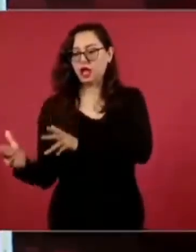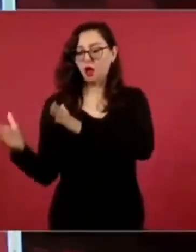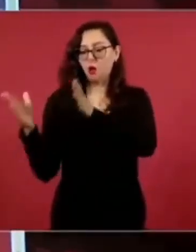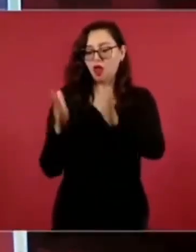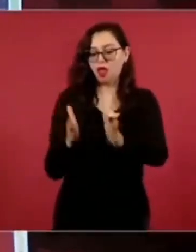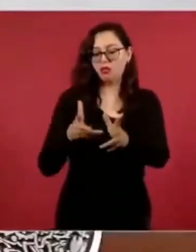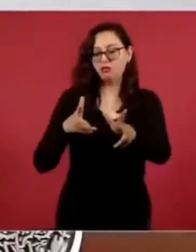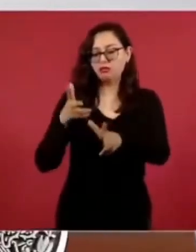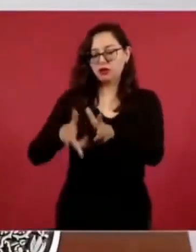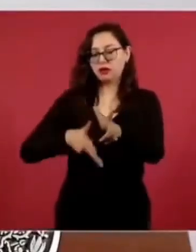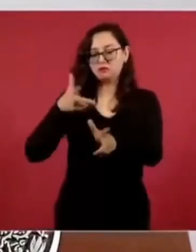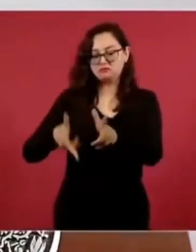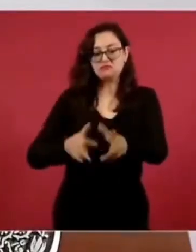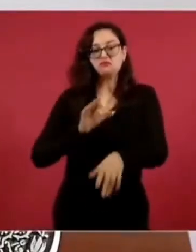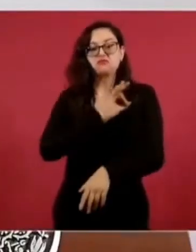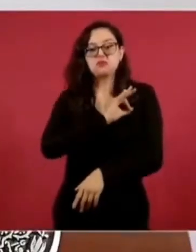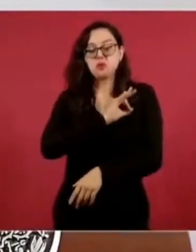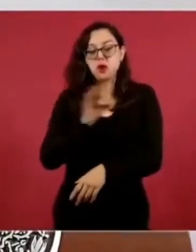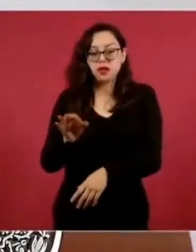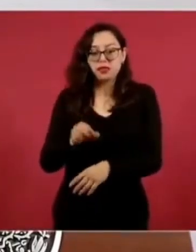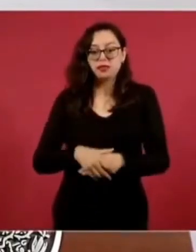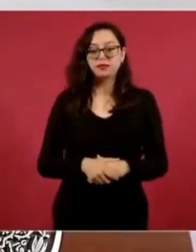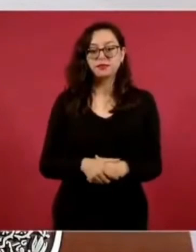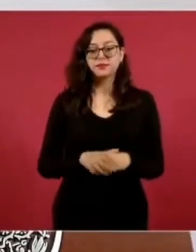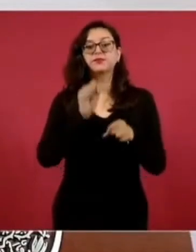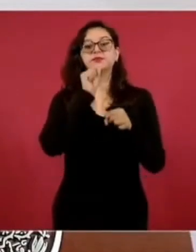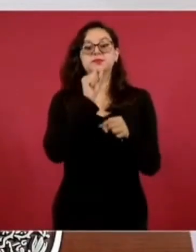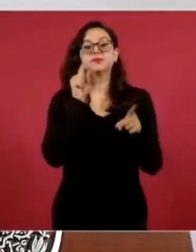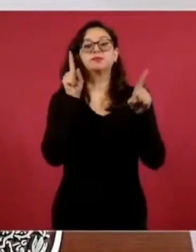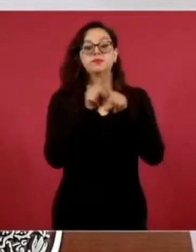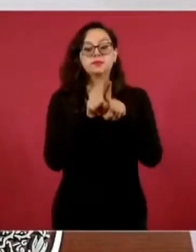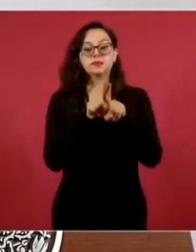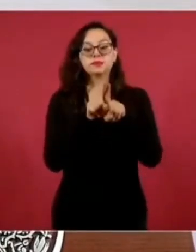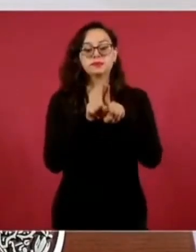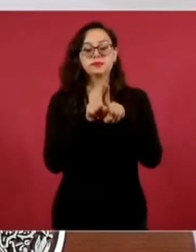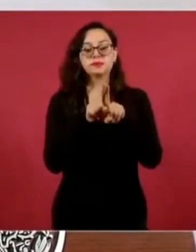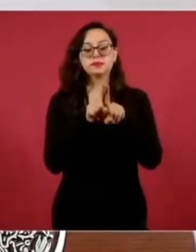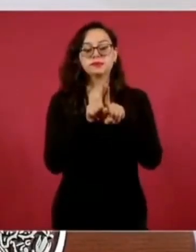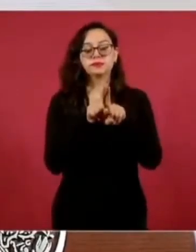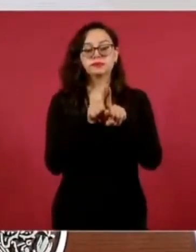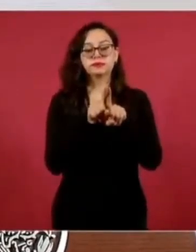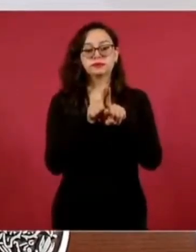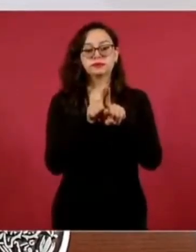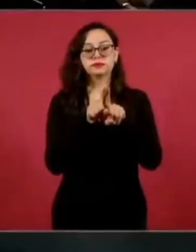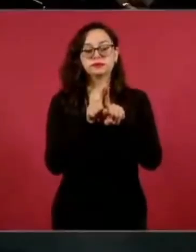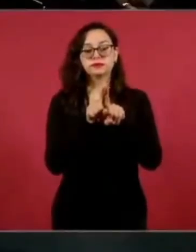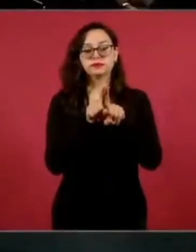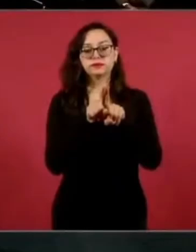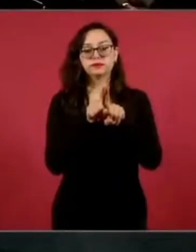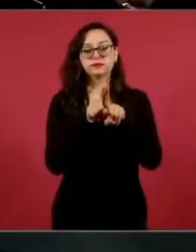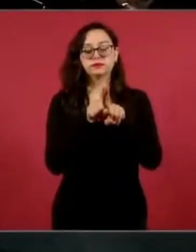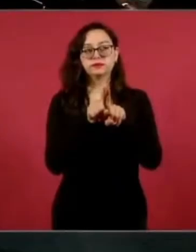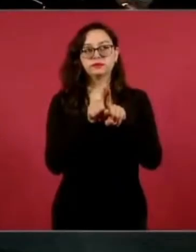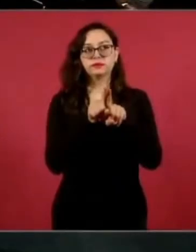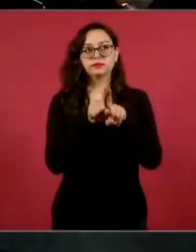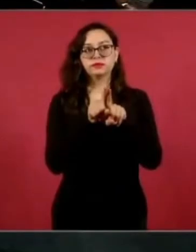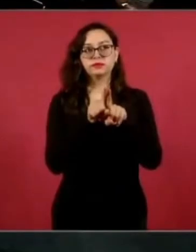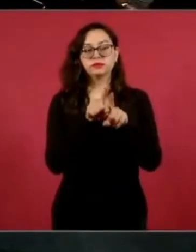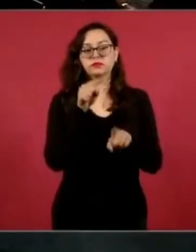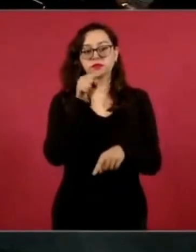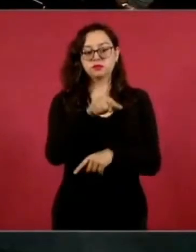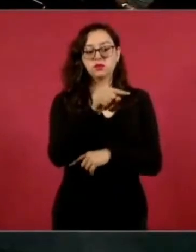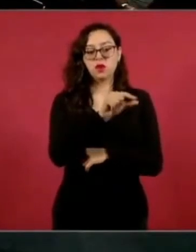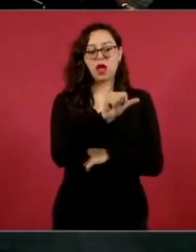se está haciendo en el tren del Aifa,